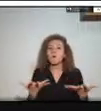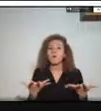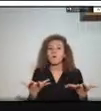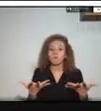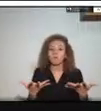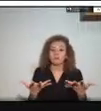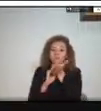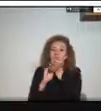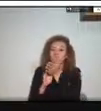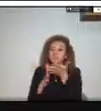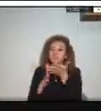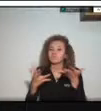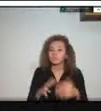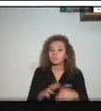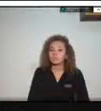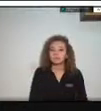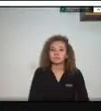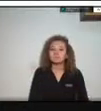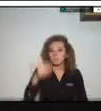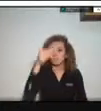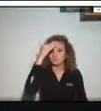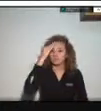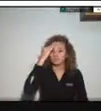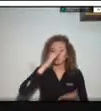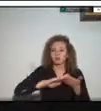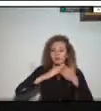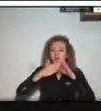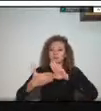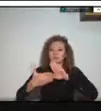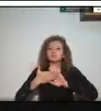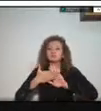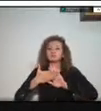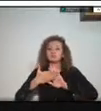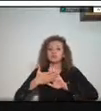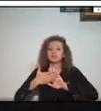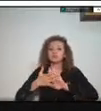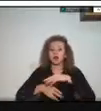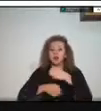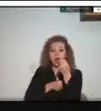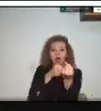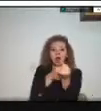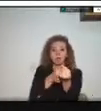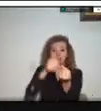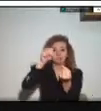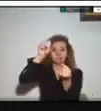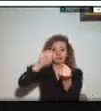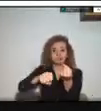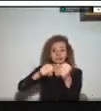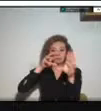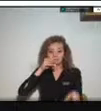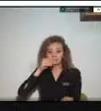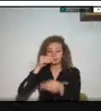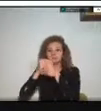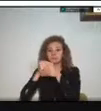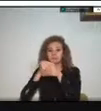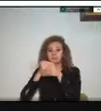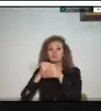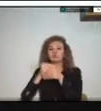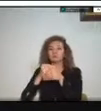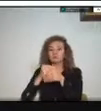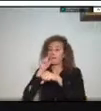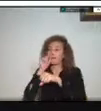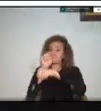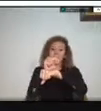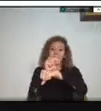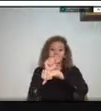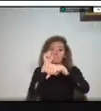como respalda muchas veces así también es muy fuerte con sus críticas muy fuerte con sus señalamientos y pues